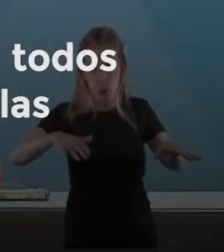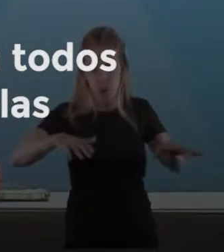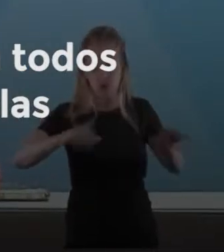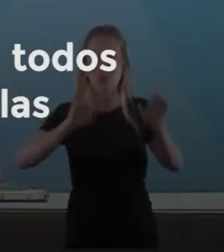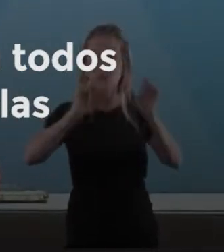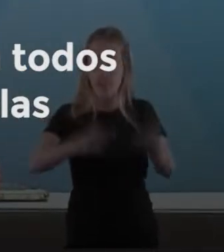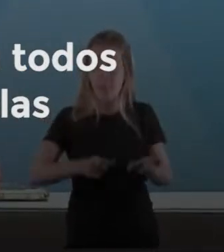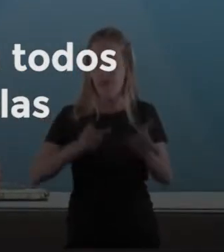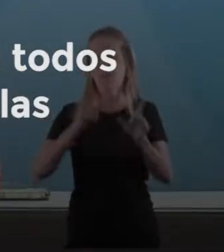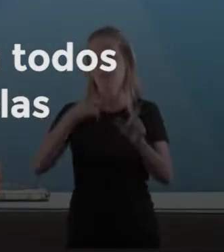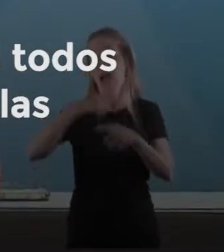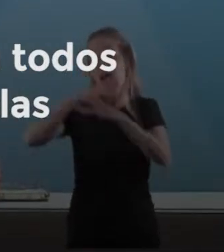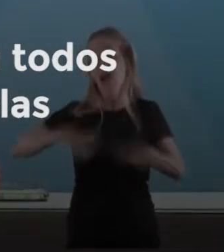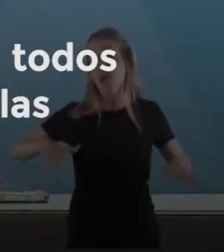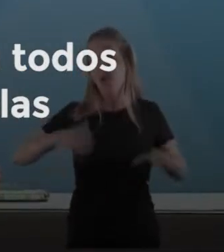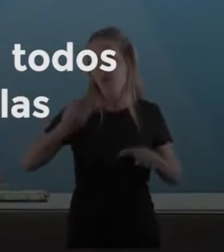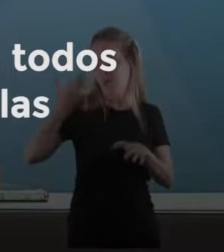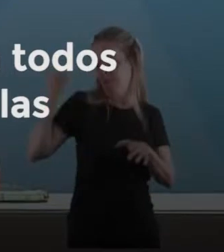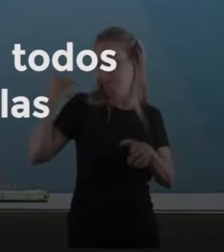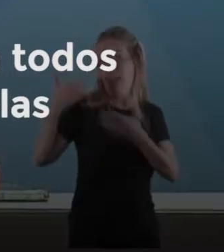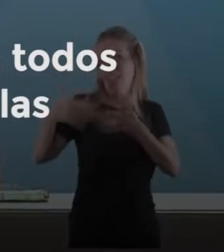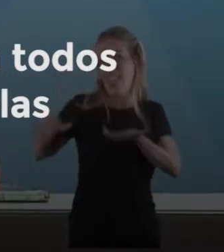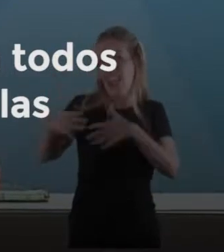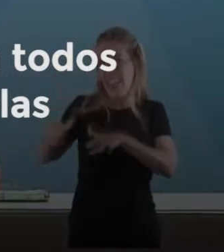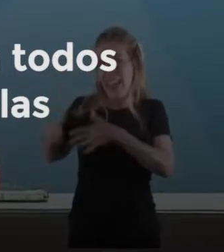vuelvan a la escuela, todos a la escuela.